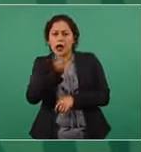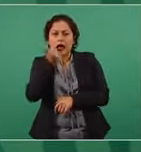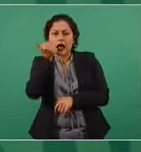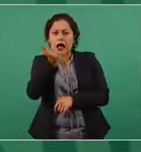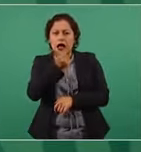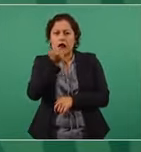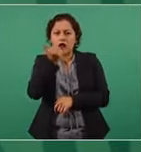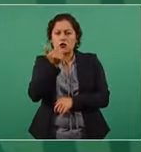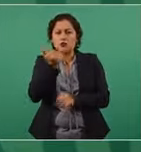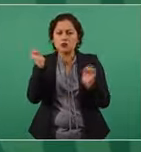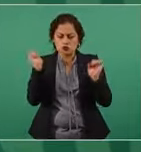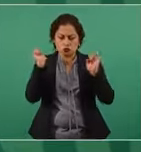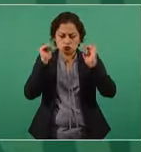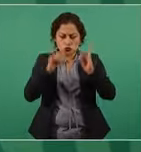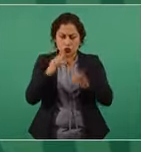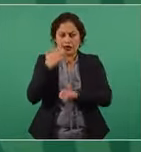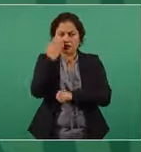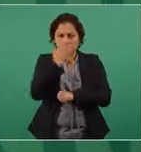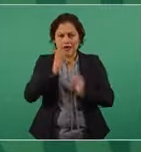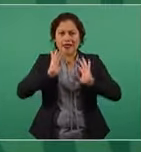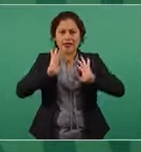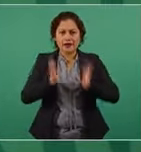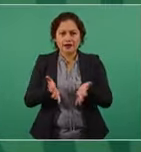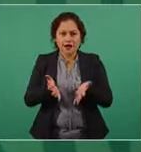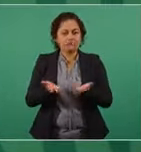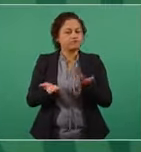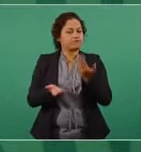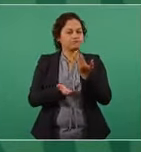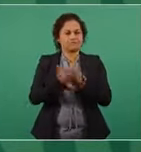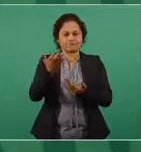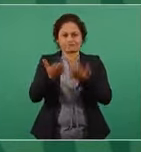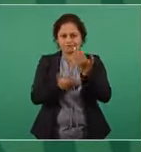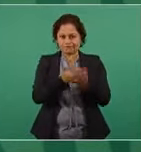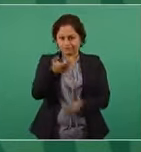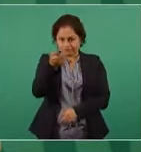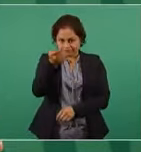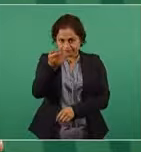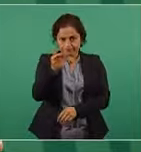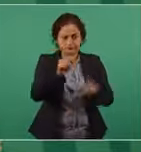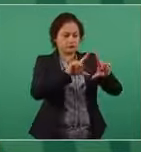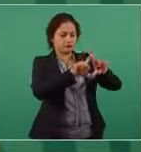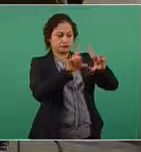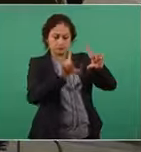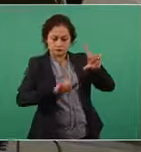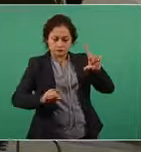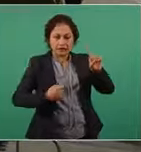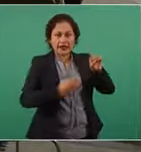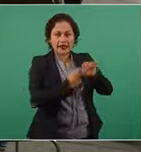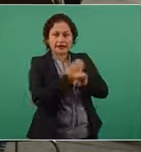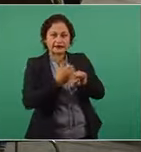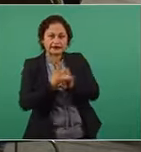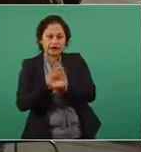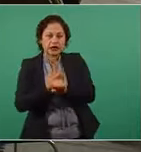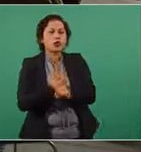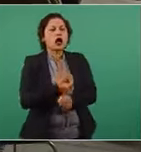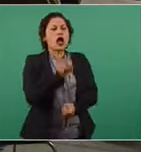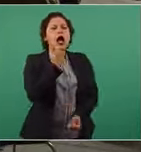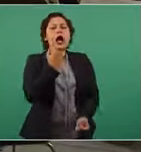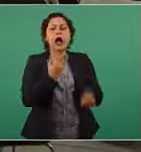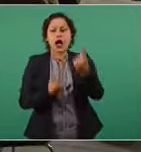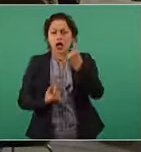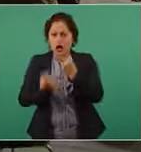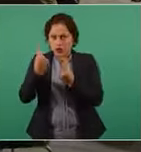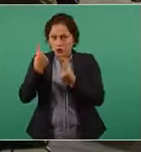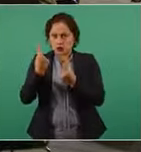todavía es poco, son pocos los estados y poco el